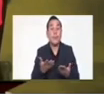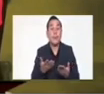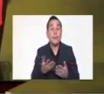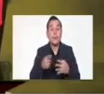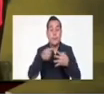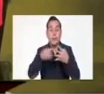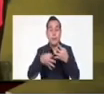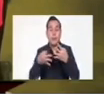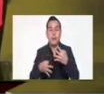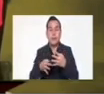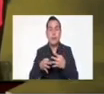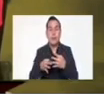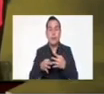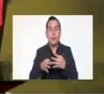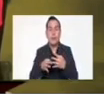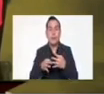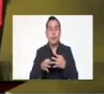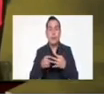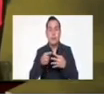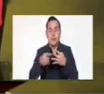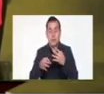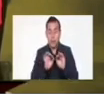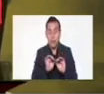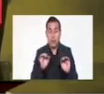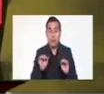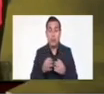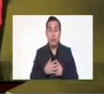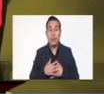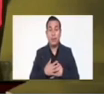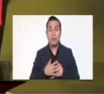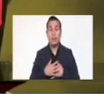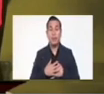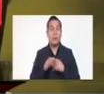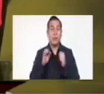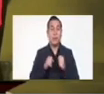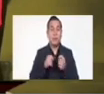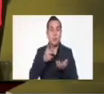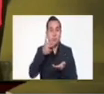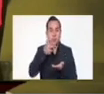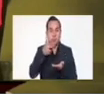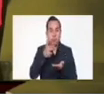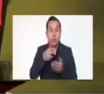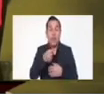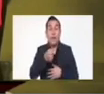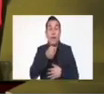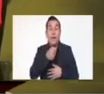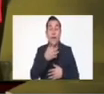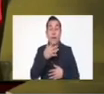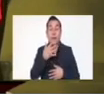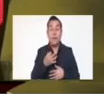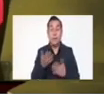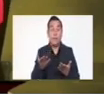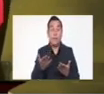aprobando, muchas veces, he escuchado, a Claudia Ortiz, diciendo, que los diputados, ni saben lo que aprueban, ella estuvo, en esas